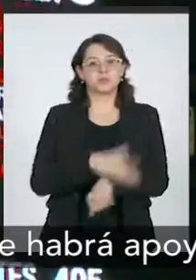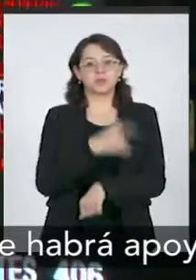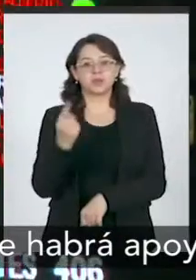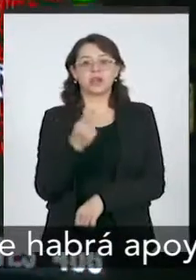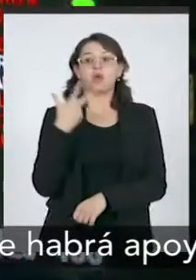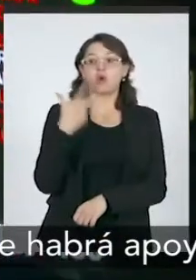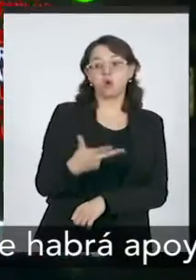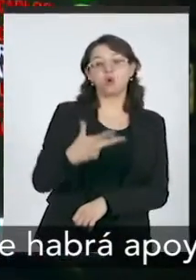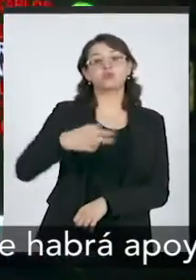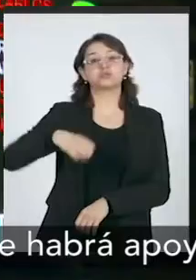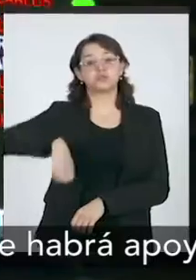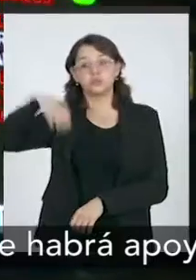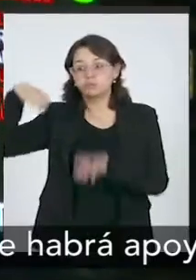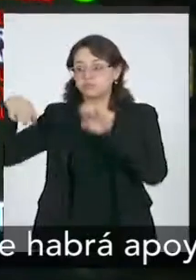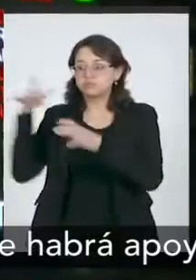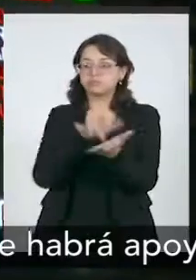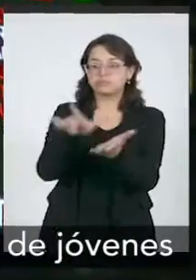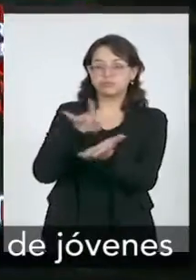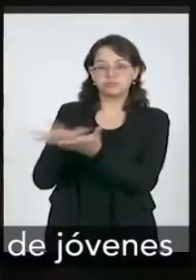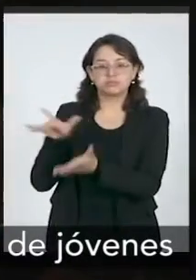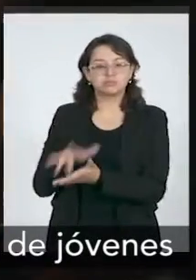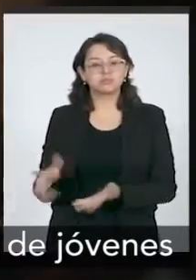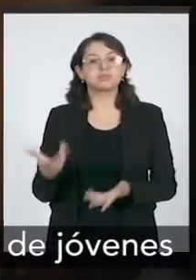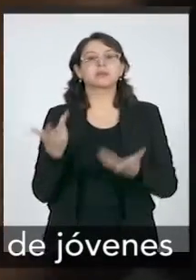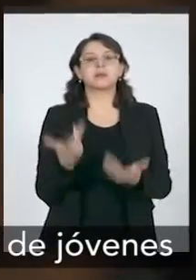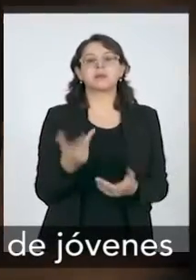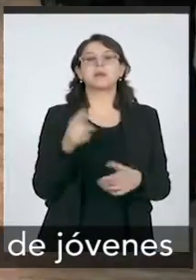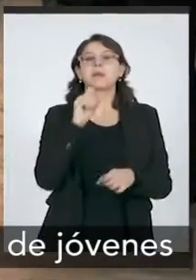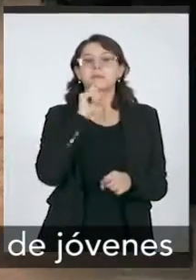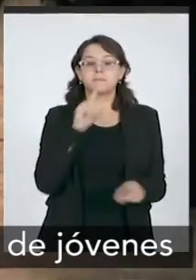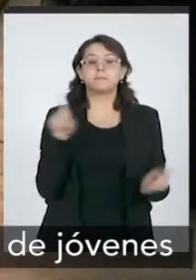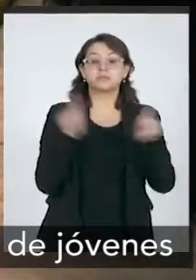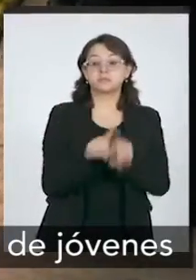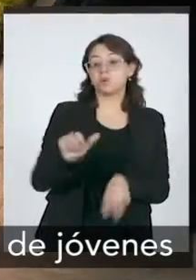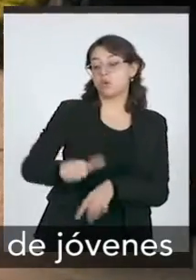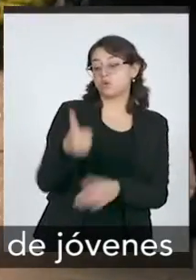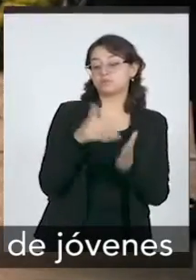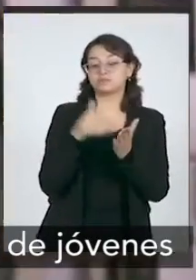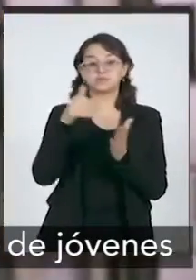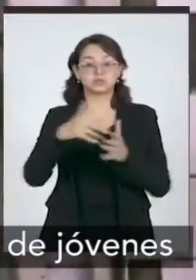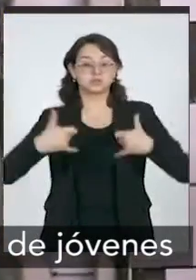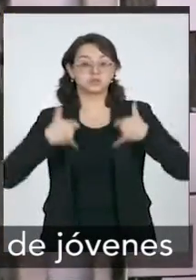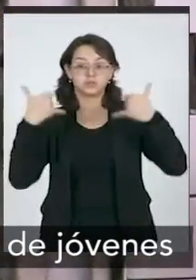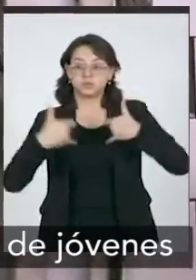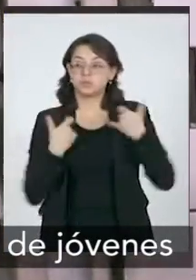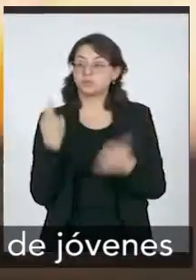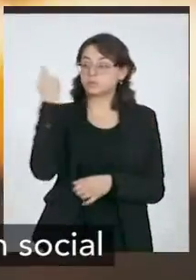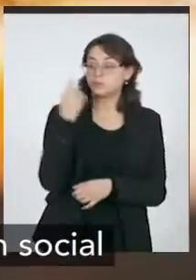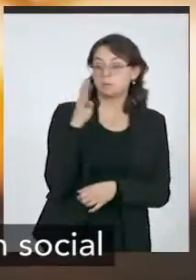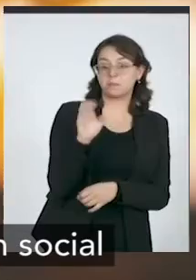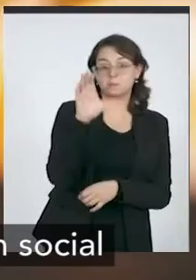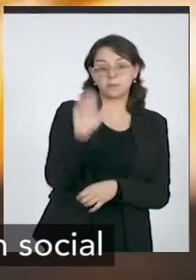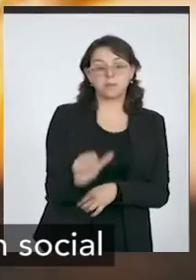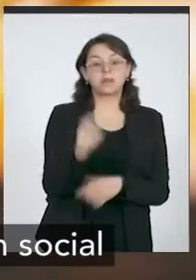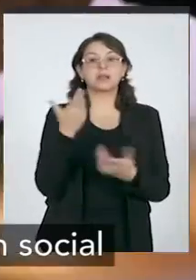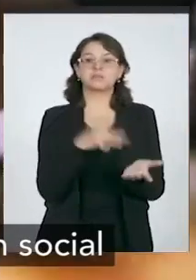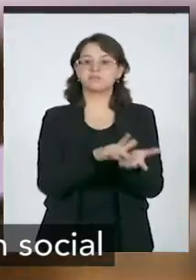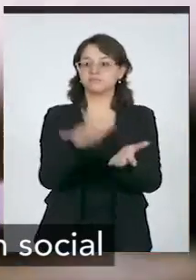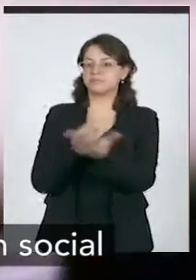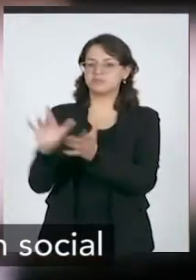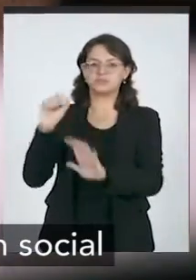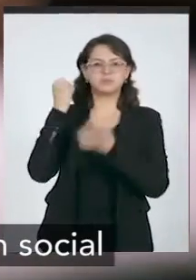aprobamos, porque habrá apoyos para más de 8 millones de adultos mayores, más de 11 millones de jóvenes van a recibir